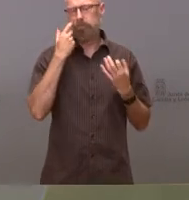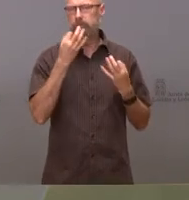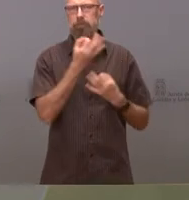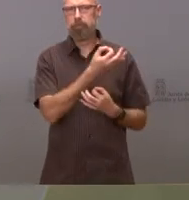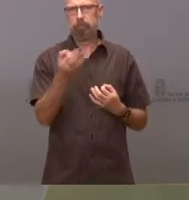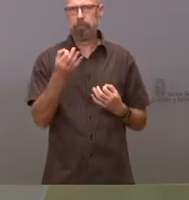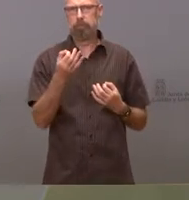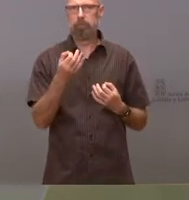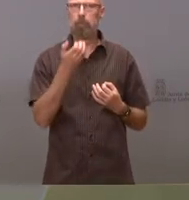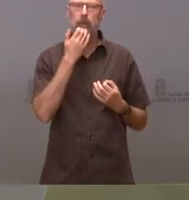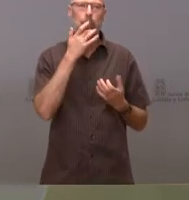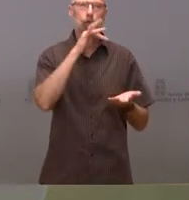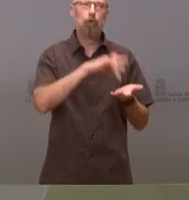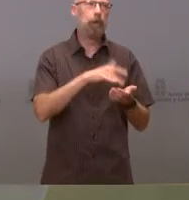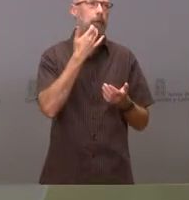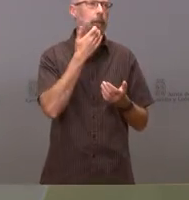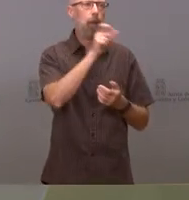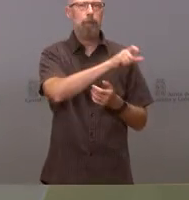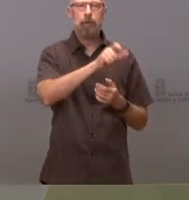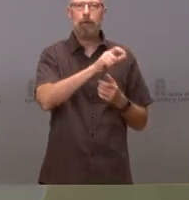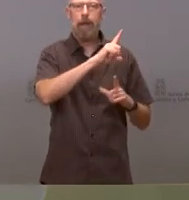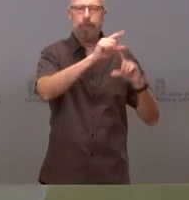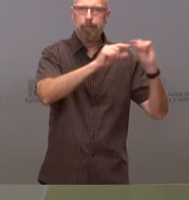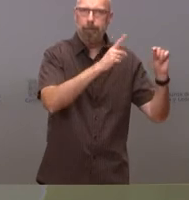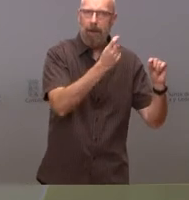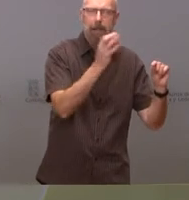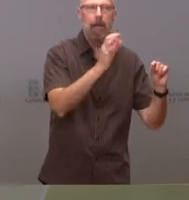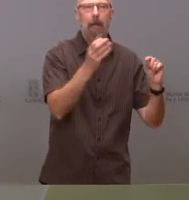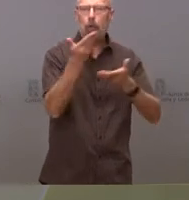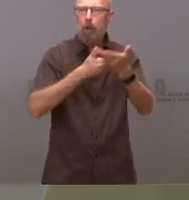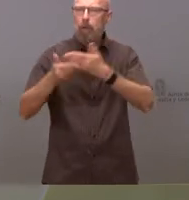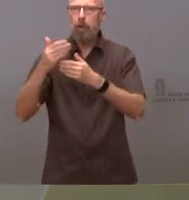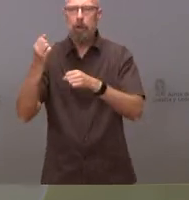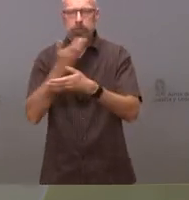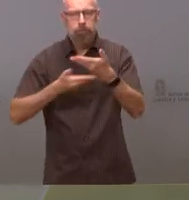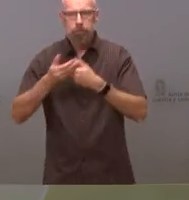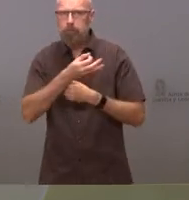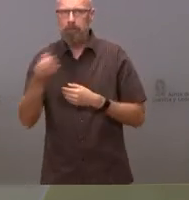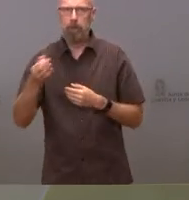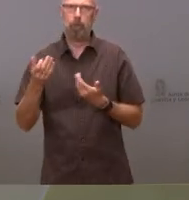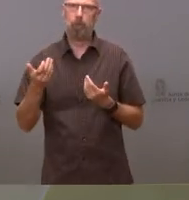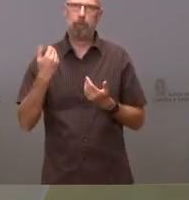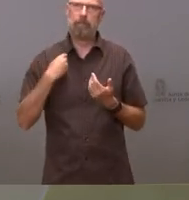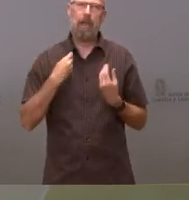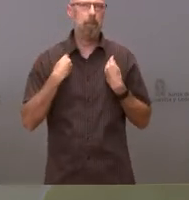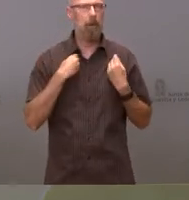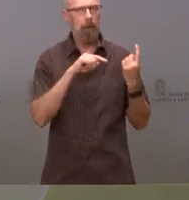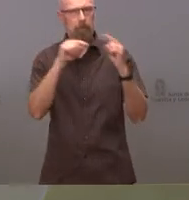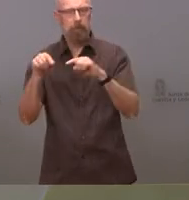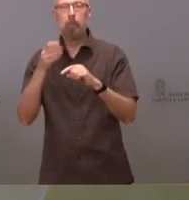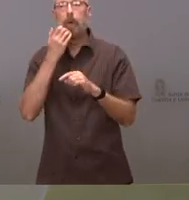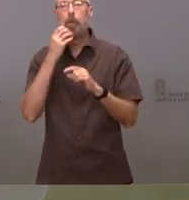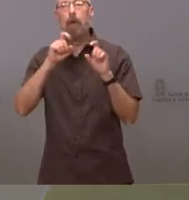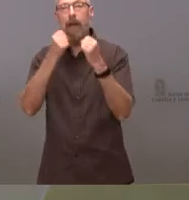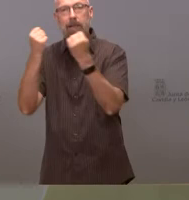de desalojo de las poblaciones que haya habido que desalojar y que ya están otra vez realojadas entidades como Roja